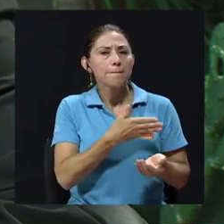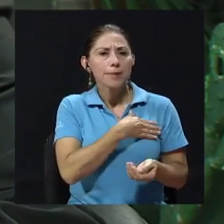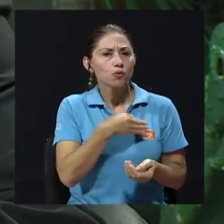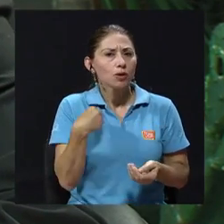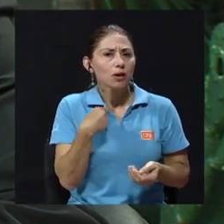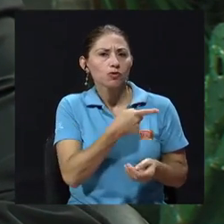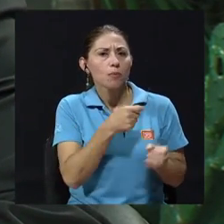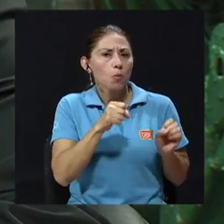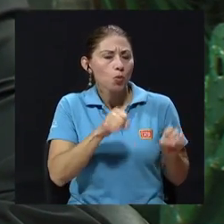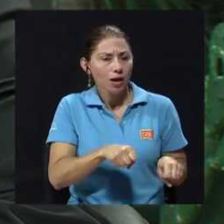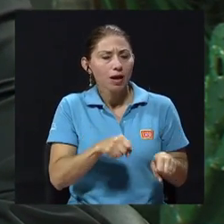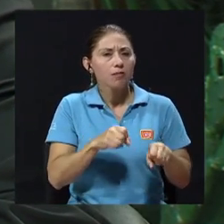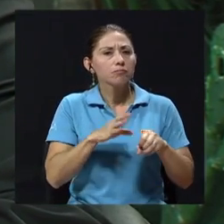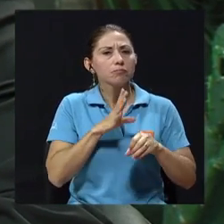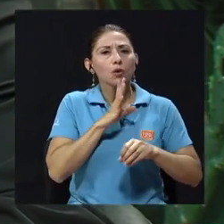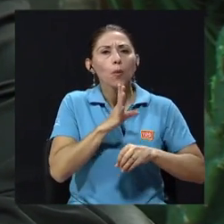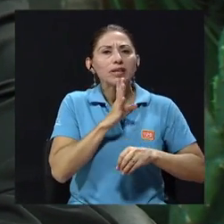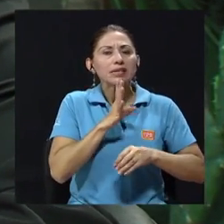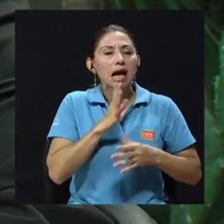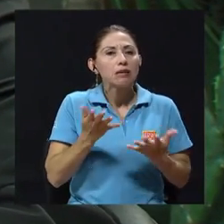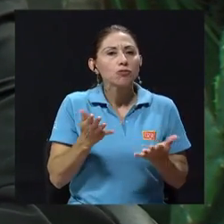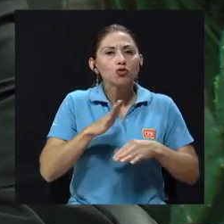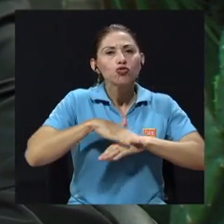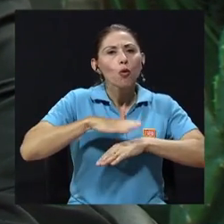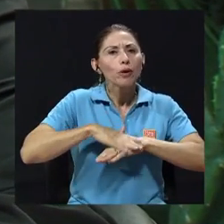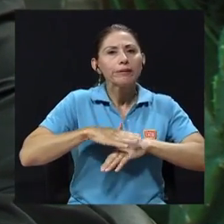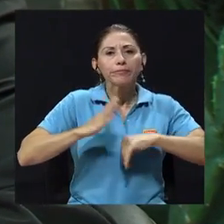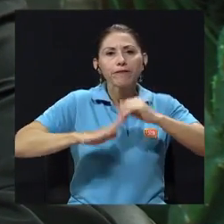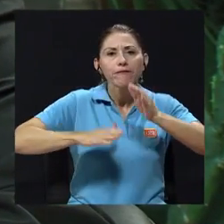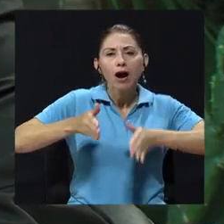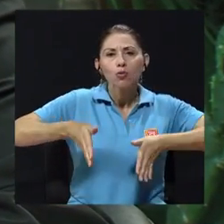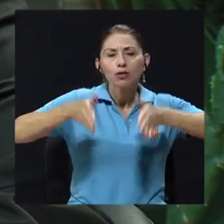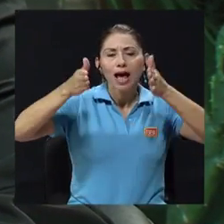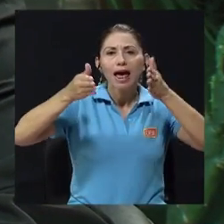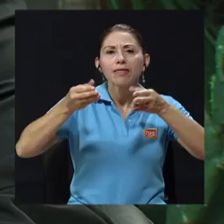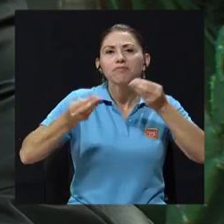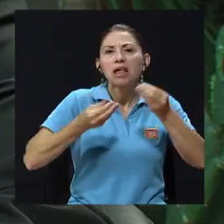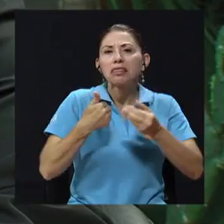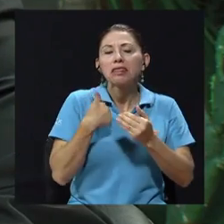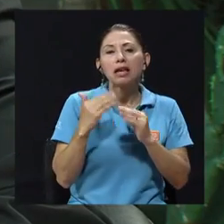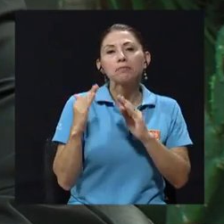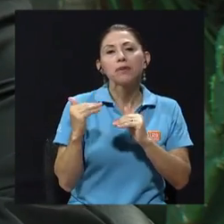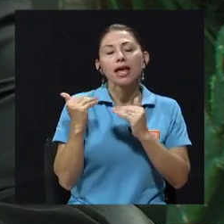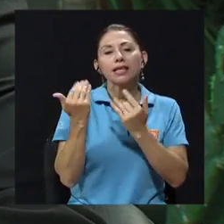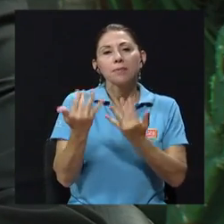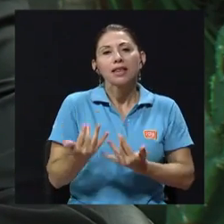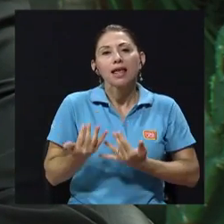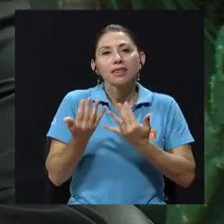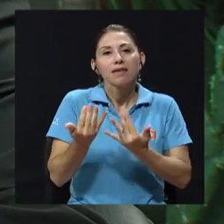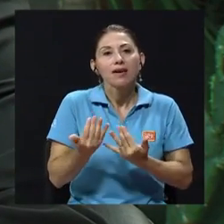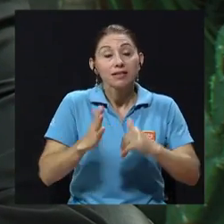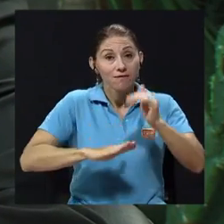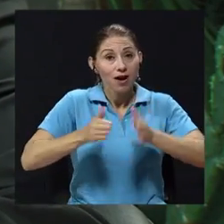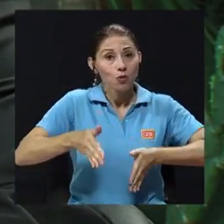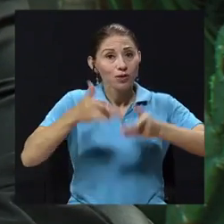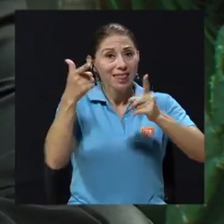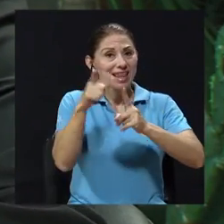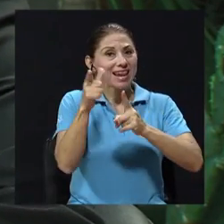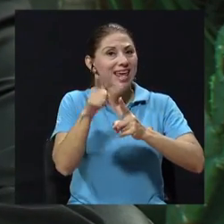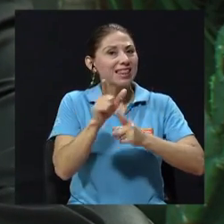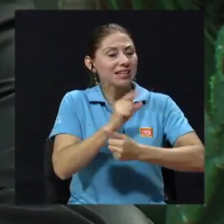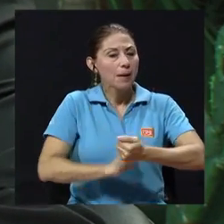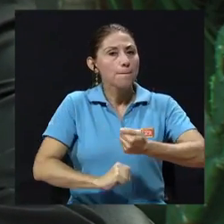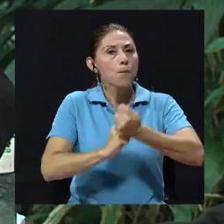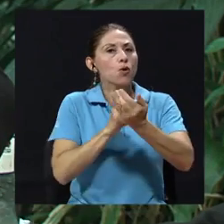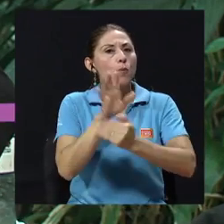que nos pudiera conversar qué expectativas tiene la Facultad y cuál sería el aporte de la Facultad de Letras a